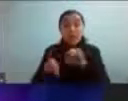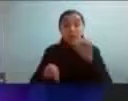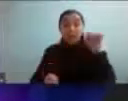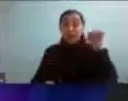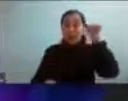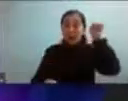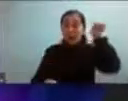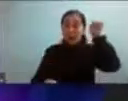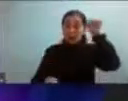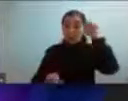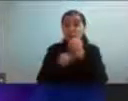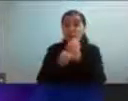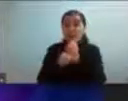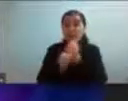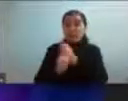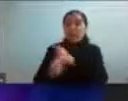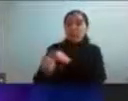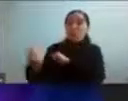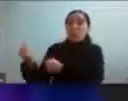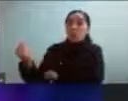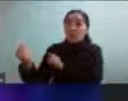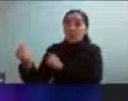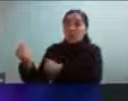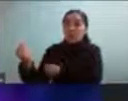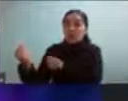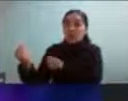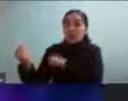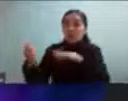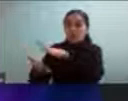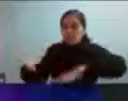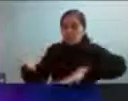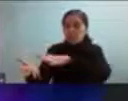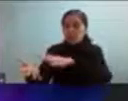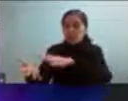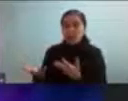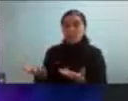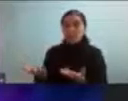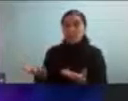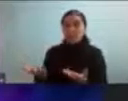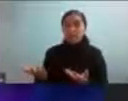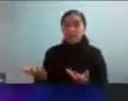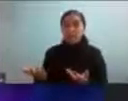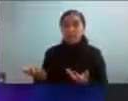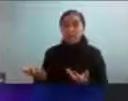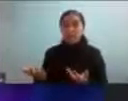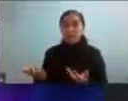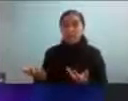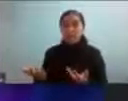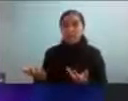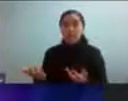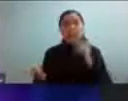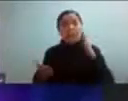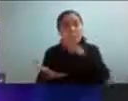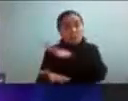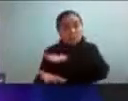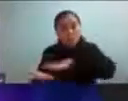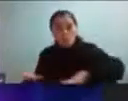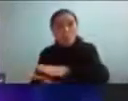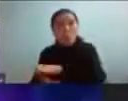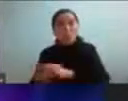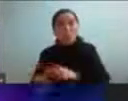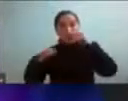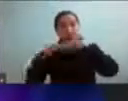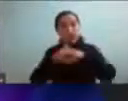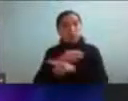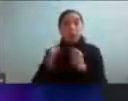fortalezas y esto es una un área de de de de intervención cada vez más grande ¿sí?